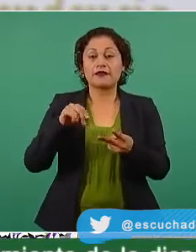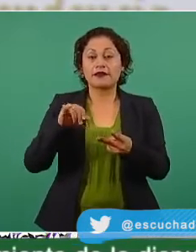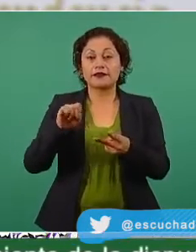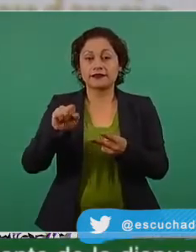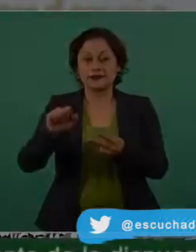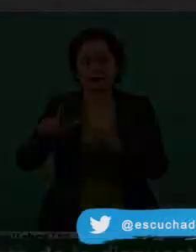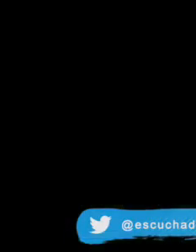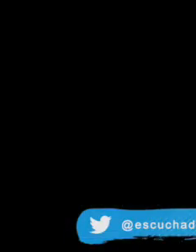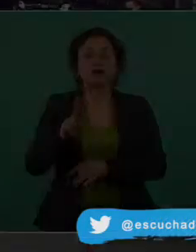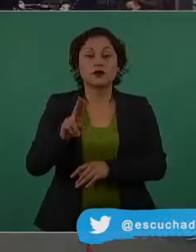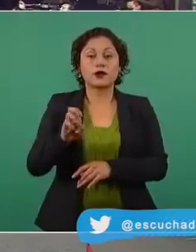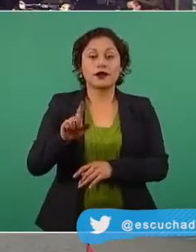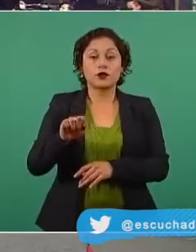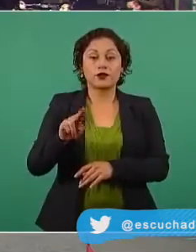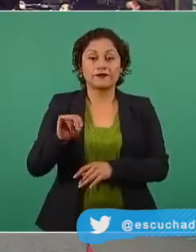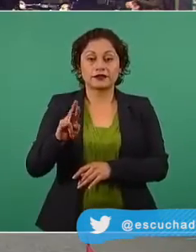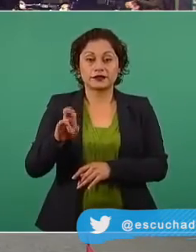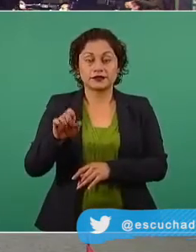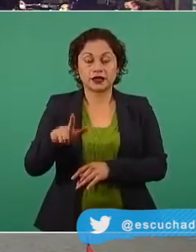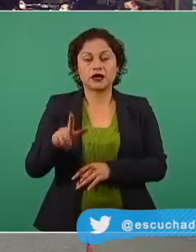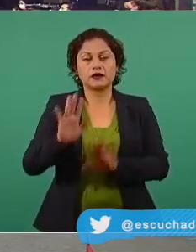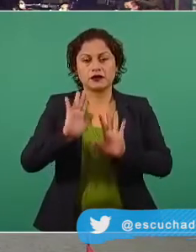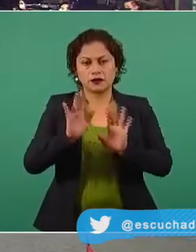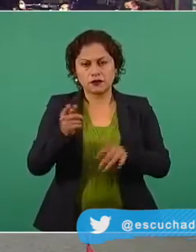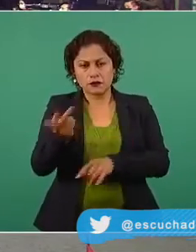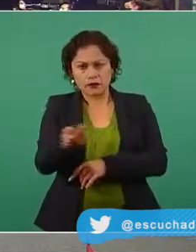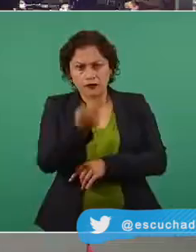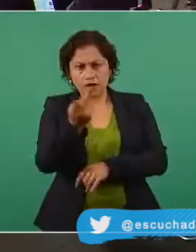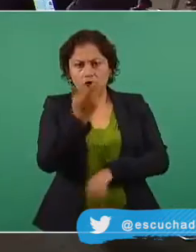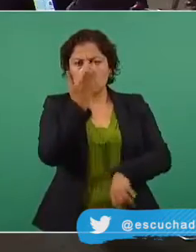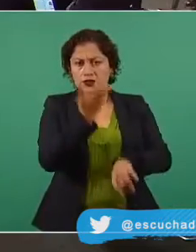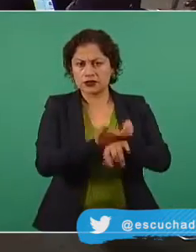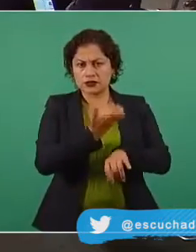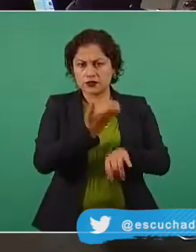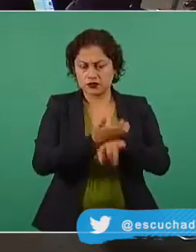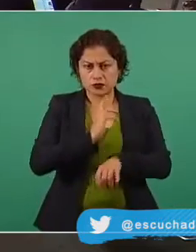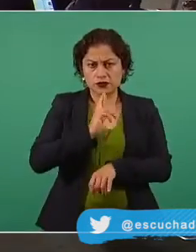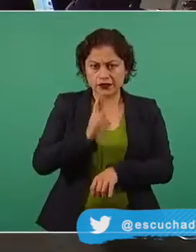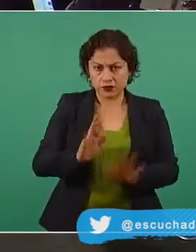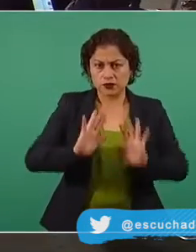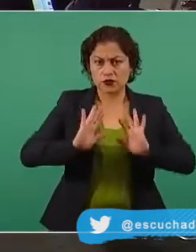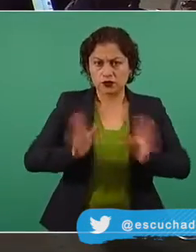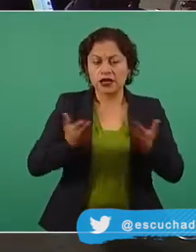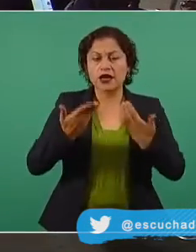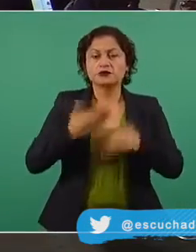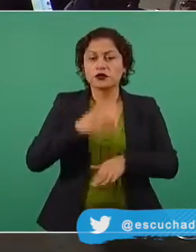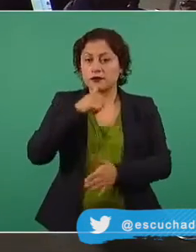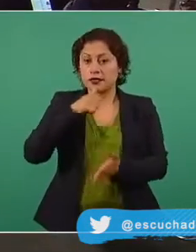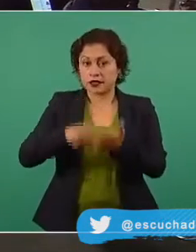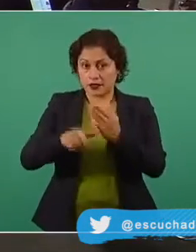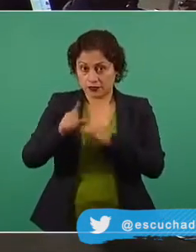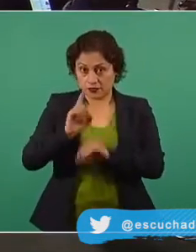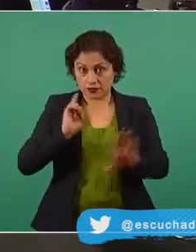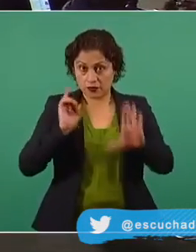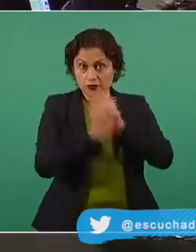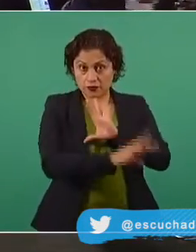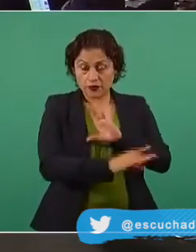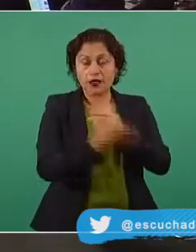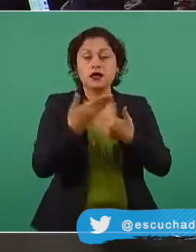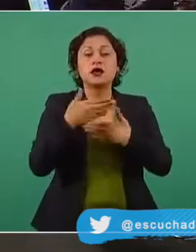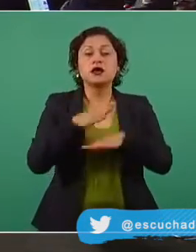la próxima reunión el 8 de junio con la vicepresidente Kamala Harris, el presidente menciona que tiene amplias expectativas.